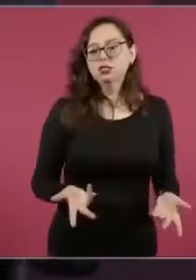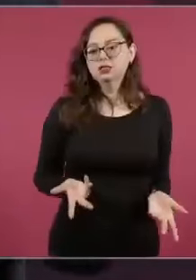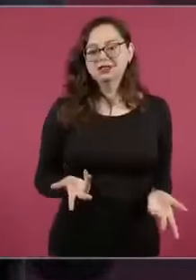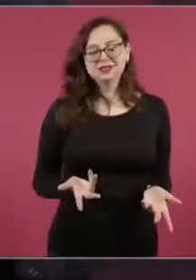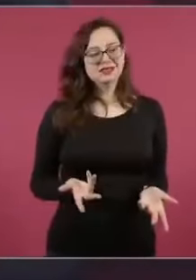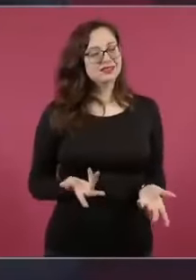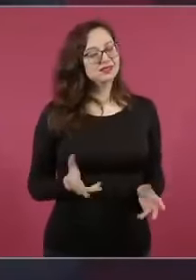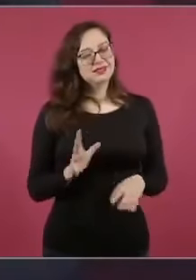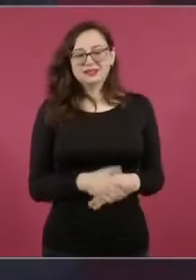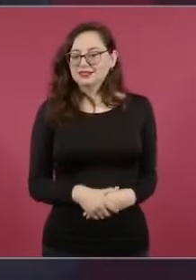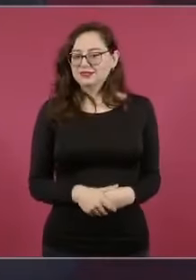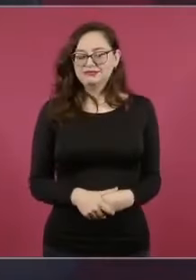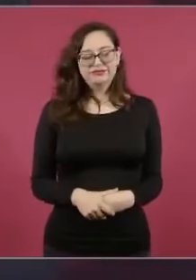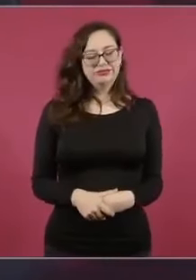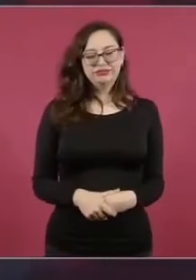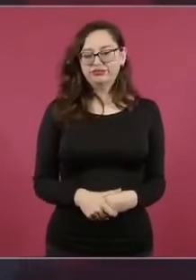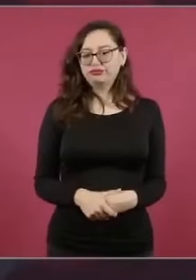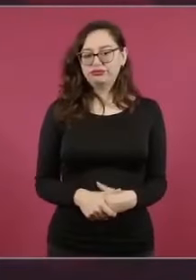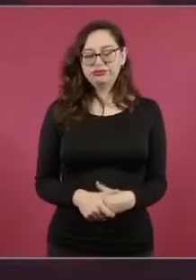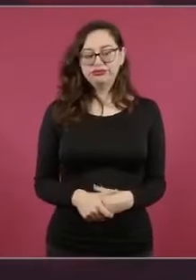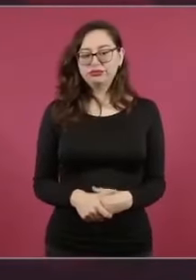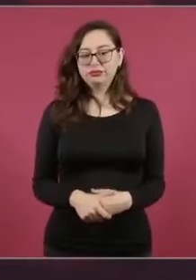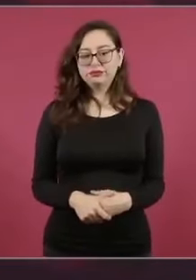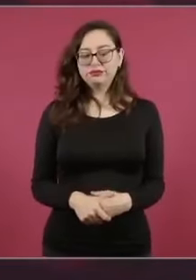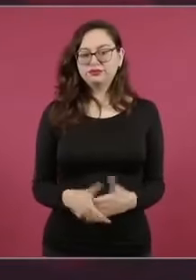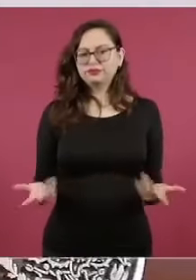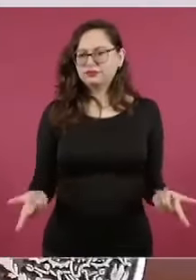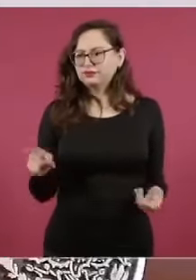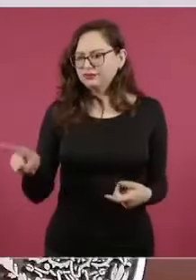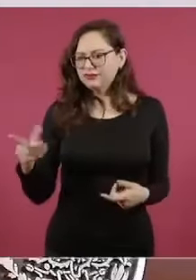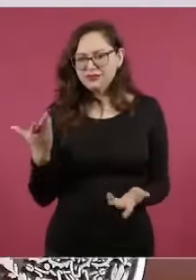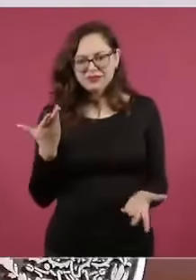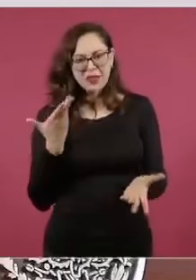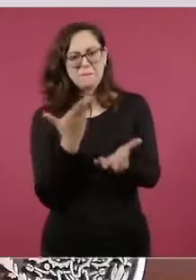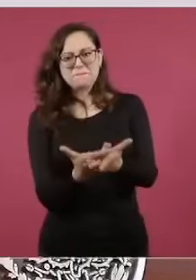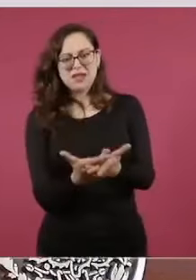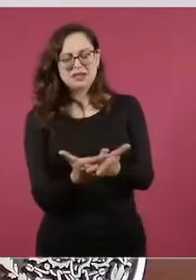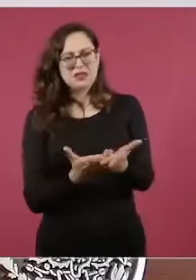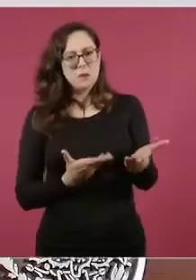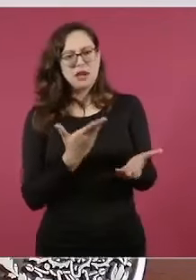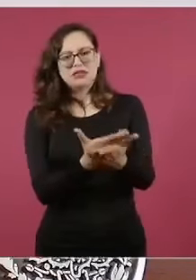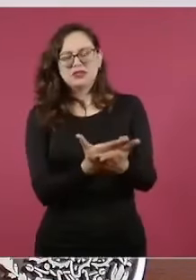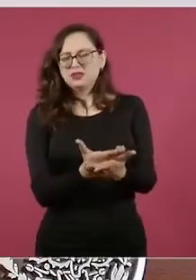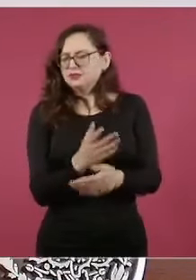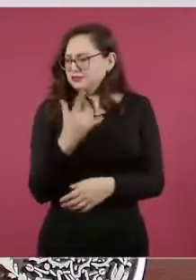ver si ponemos aquí sus peticiones para que